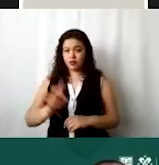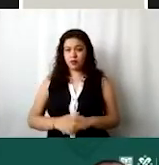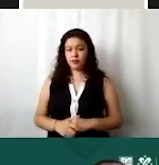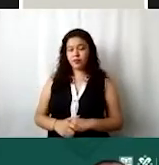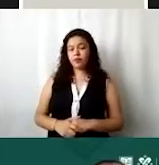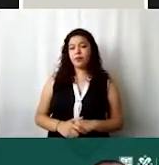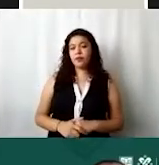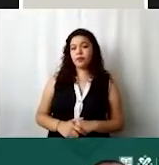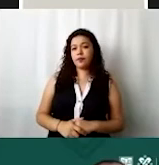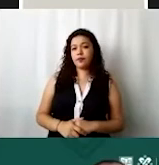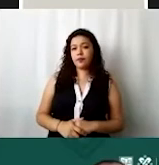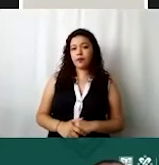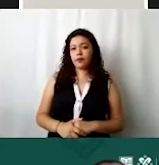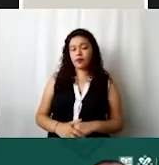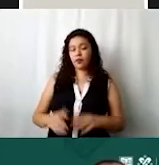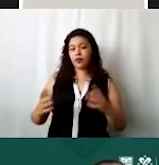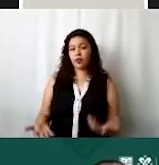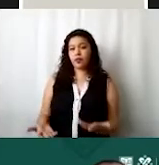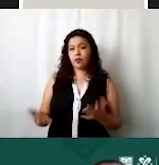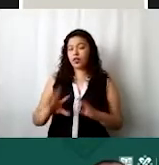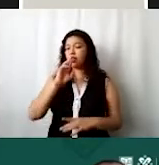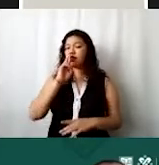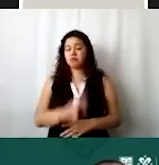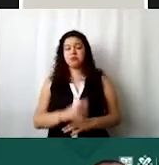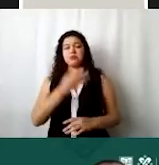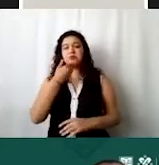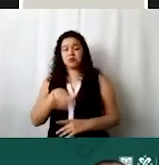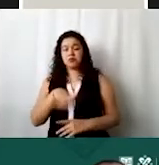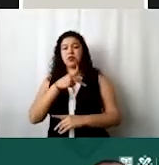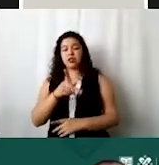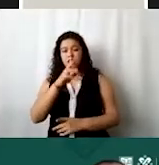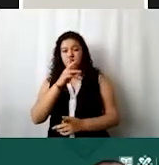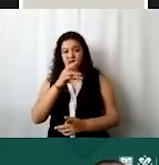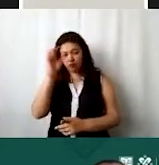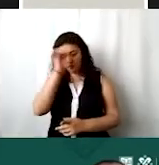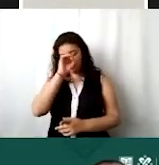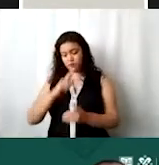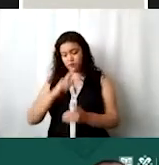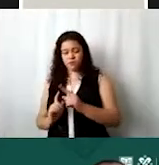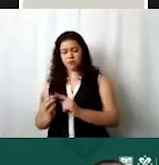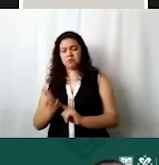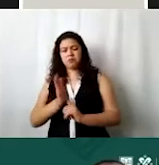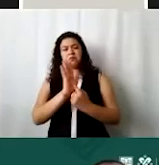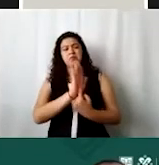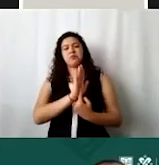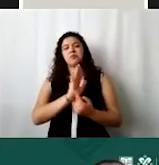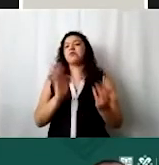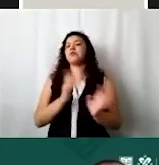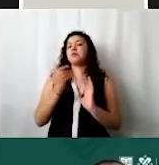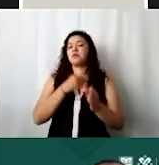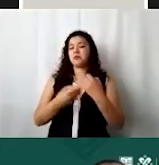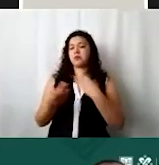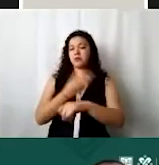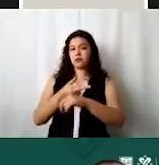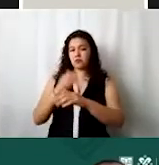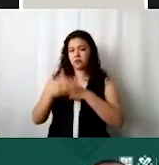ya una vez que ustedes dan respuesta y quedan solventadas las observaciones entonces ya queda concluido el trámite